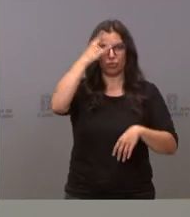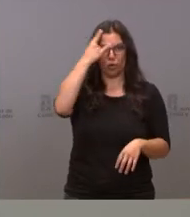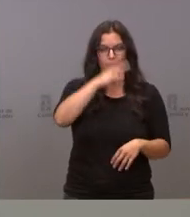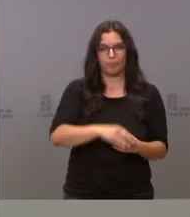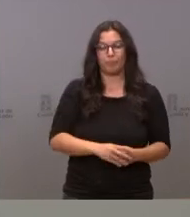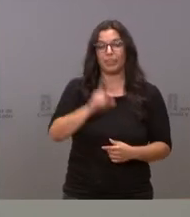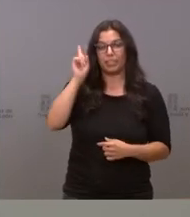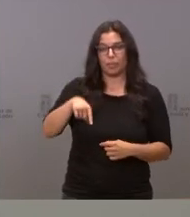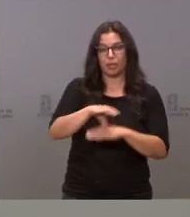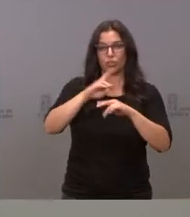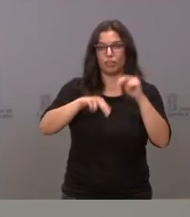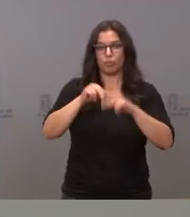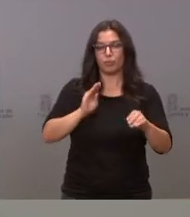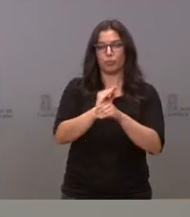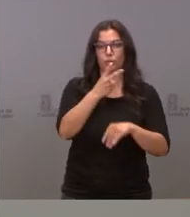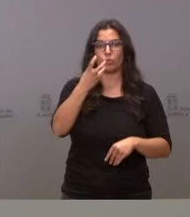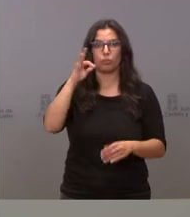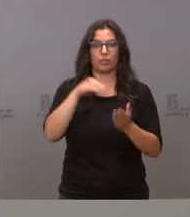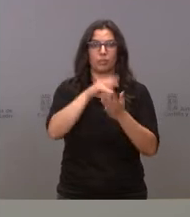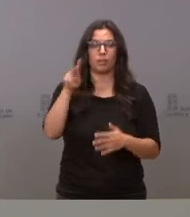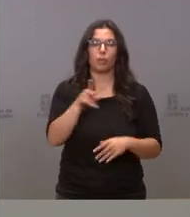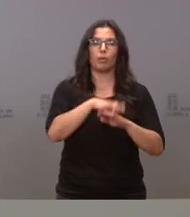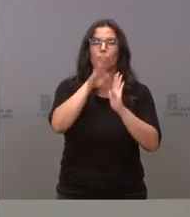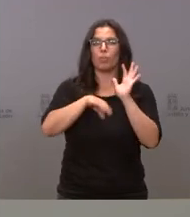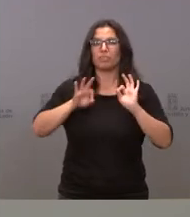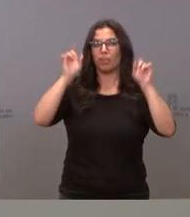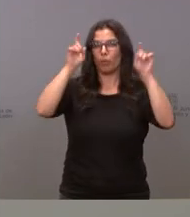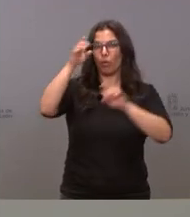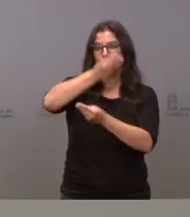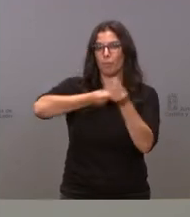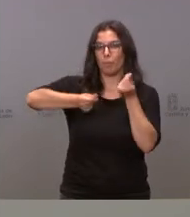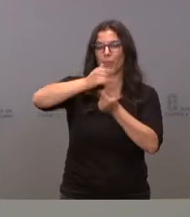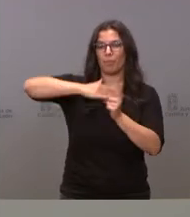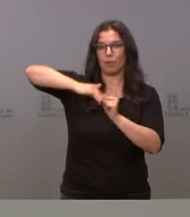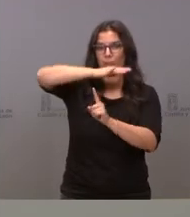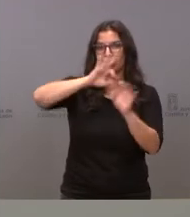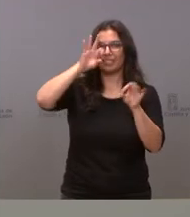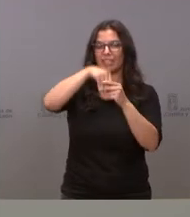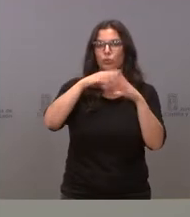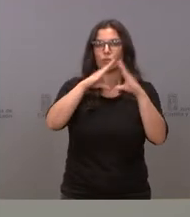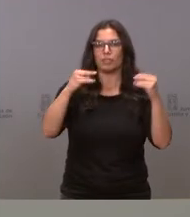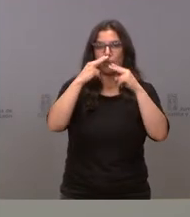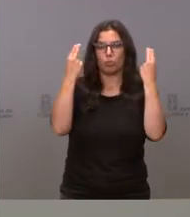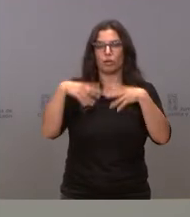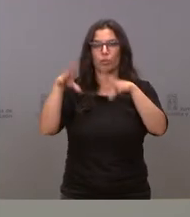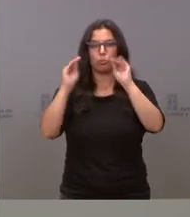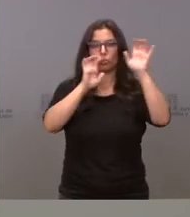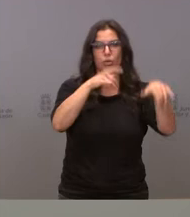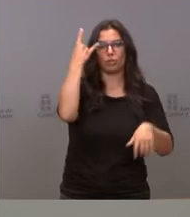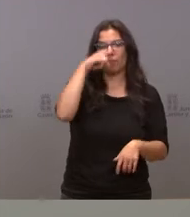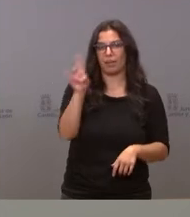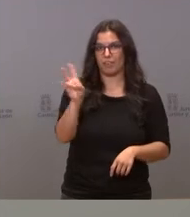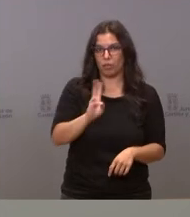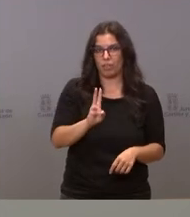Fomento, 240.000 euros para programas de educación ambiental en las universidades públicas de Burgos, León, Salamanca y